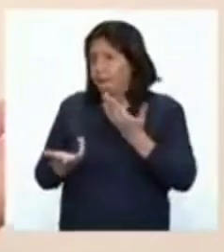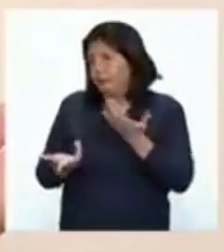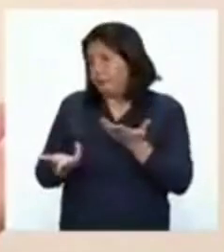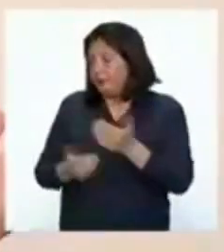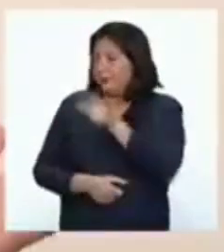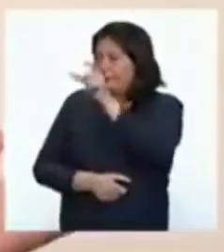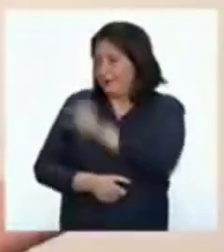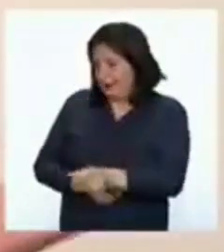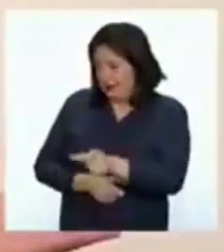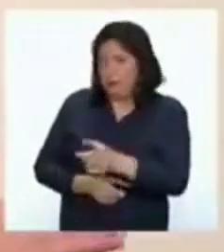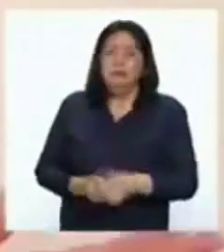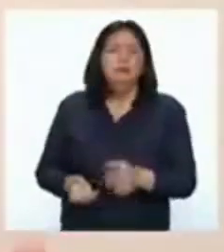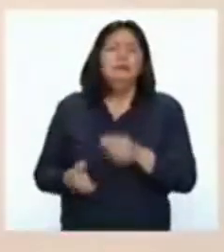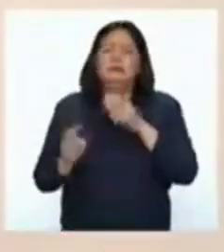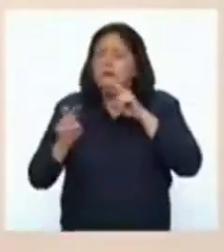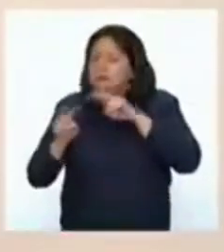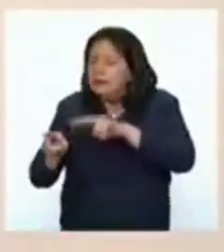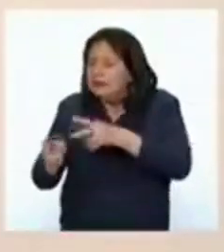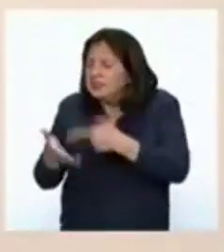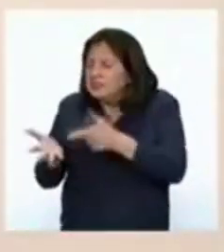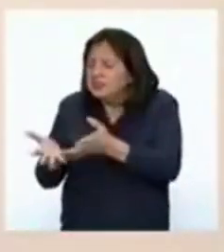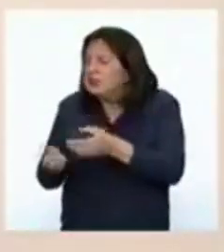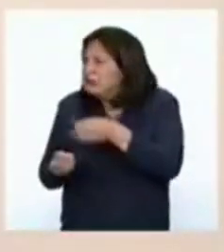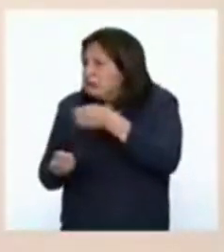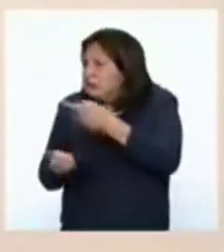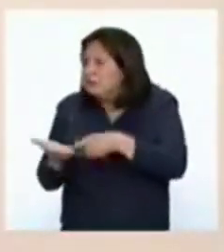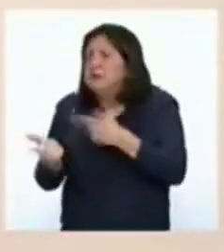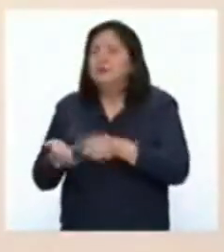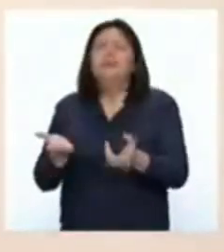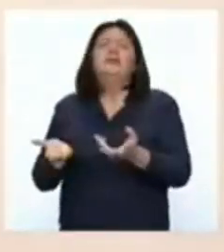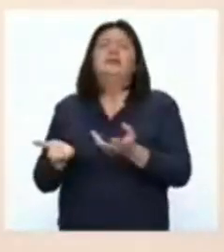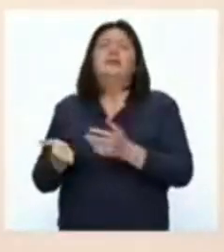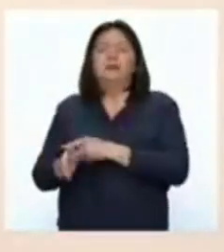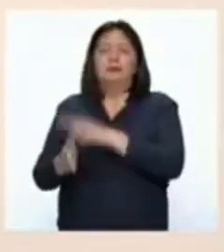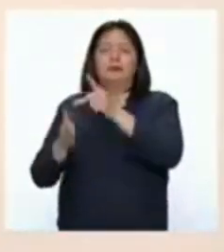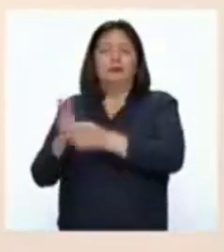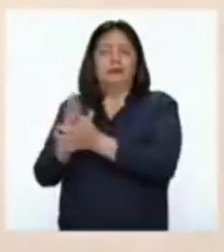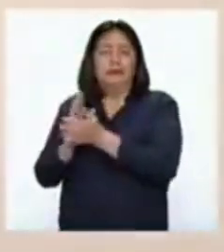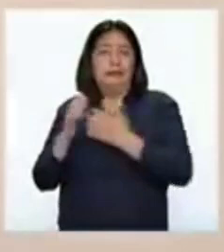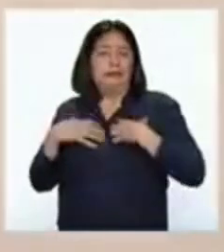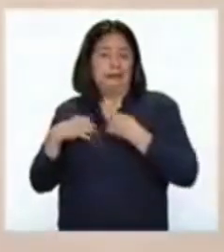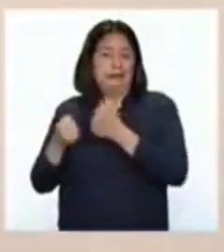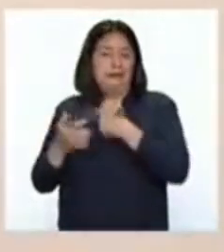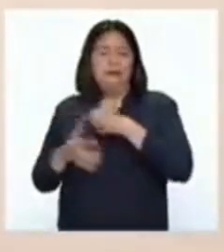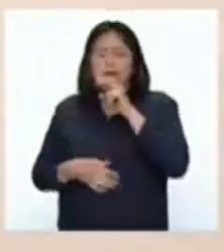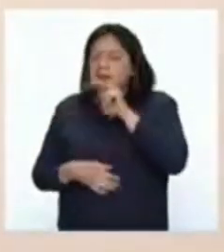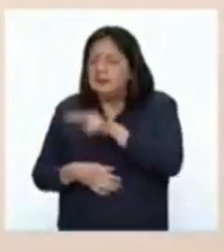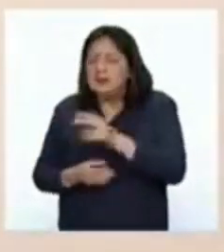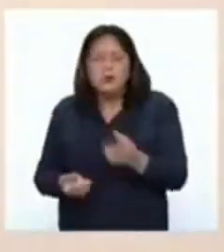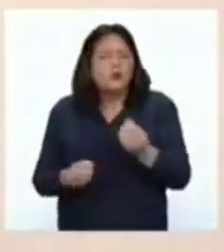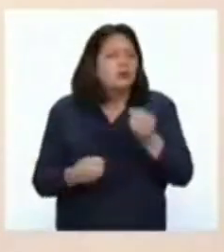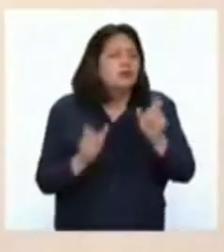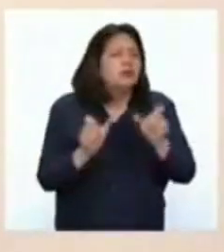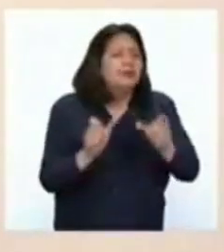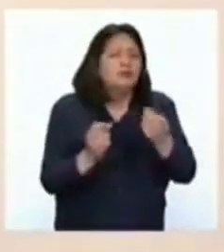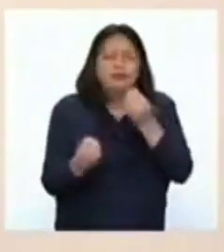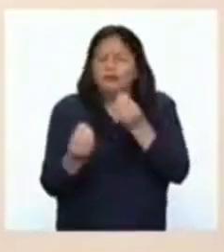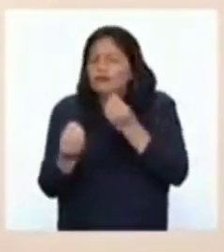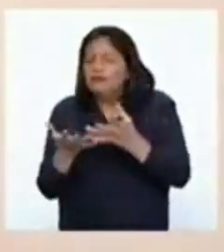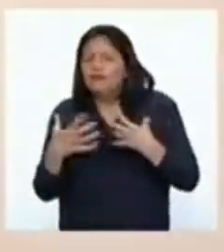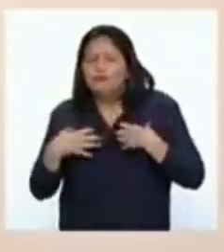o nutriólogo es el personal de salud encargado de promover la educación alimentaria y nutricional de nuestra población,